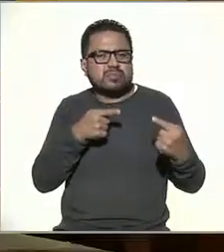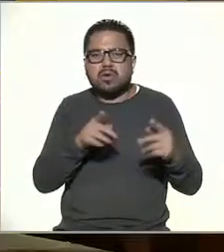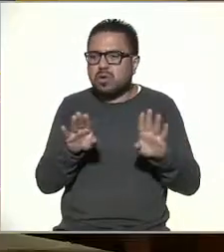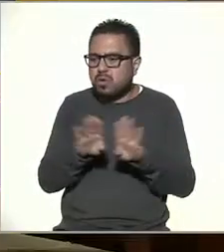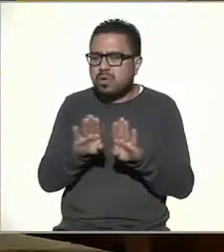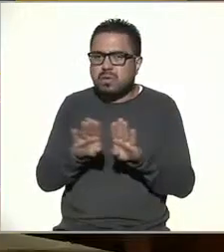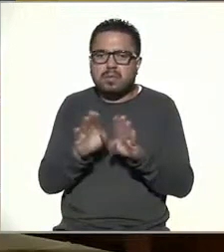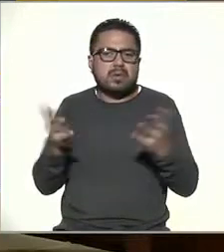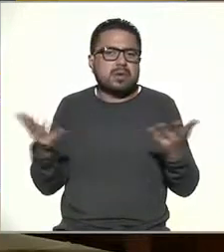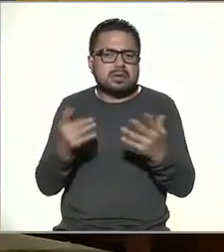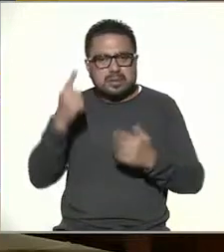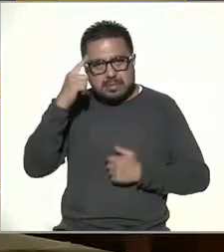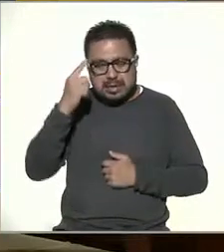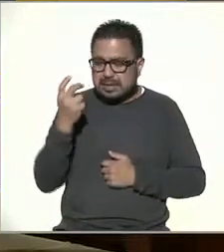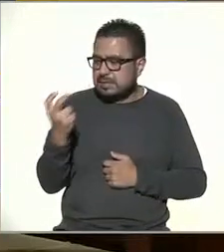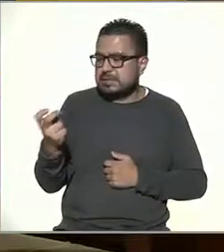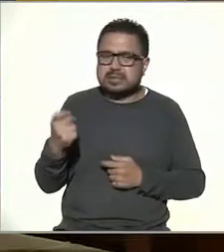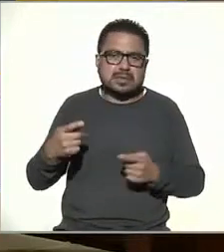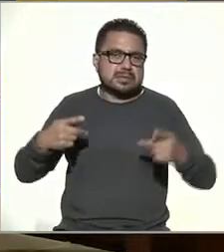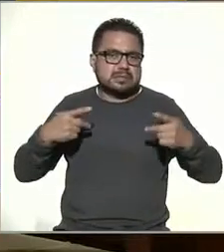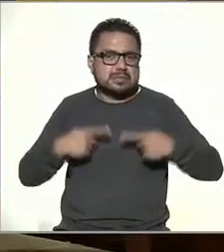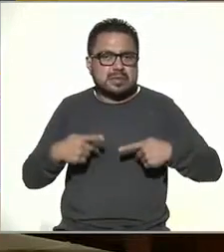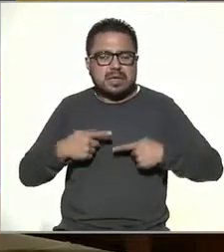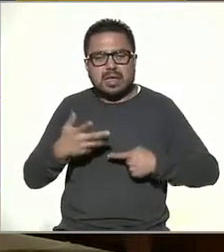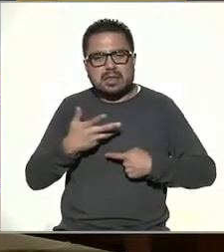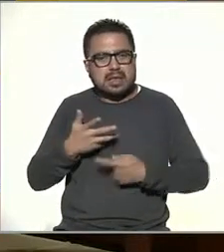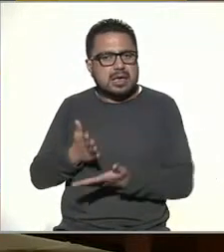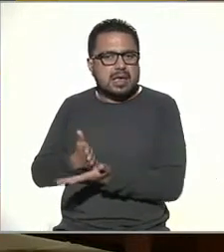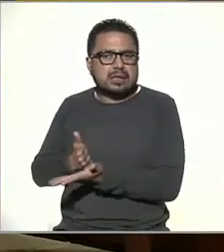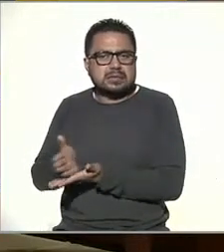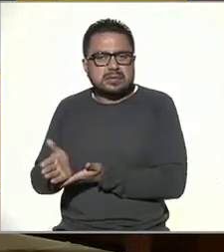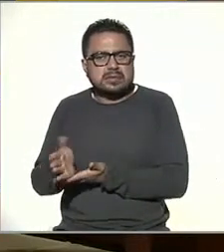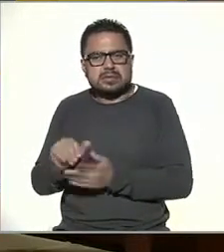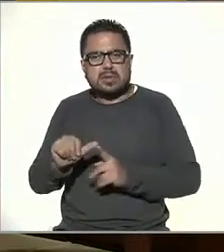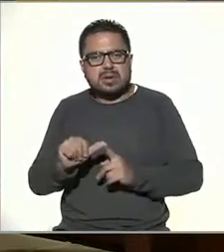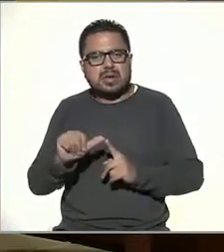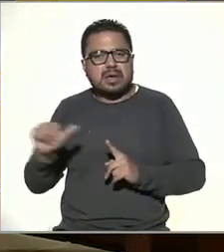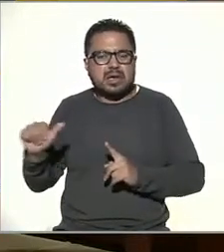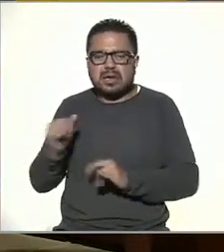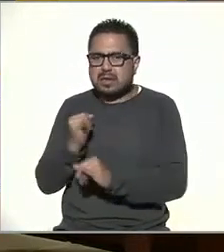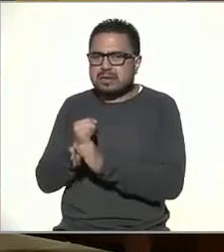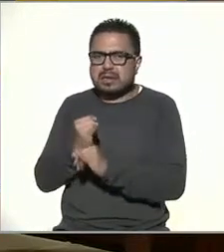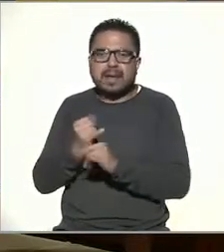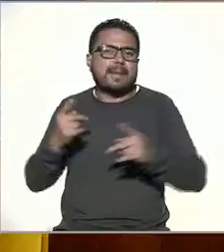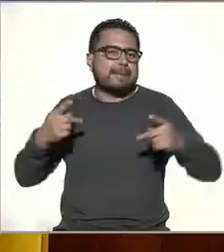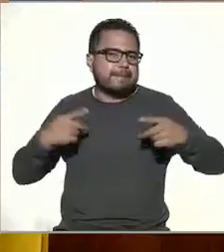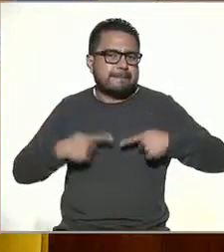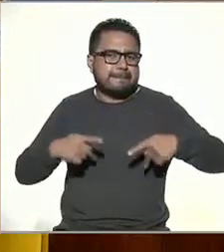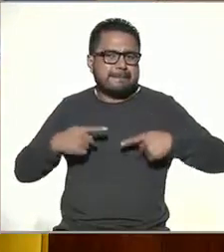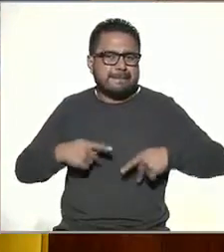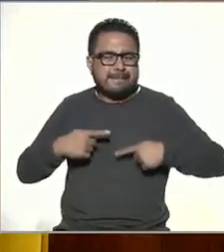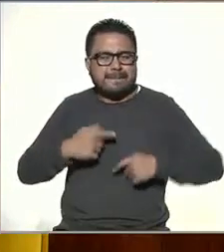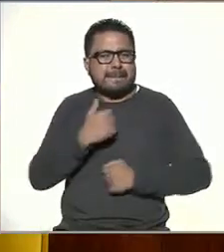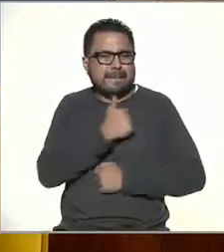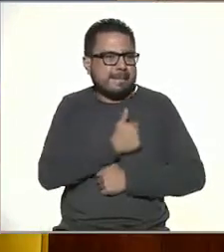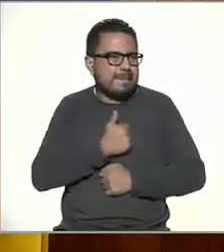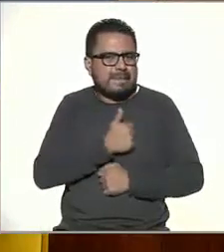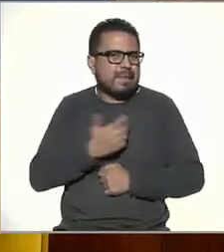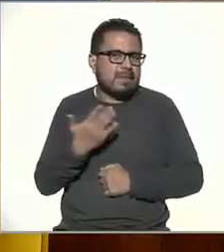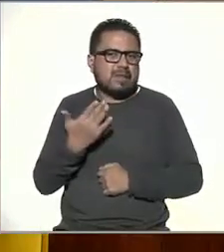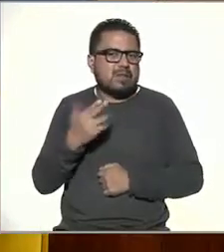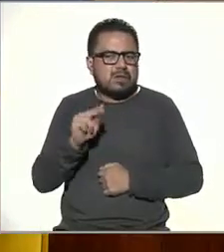cómo hacer para que esas personas tengan acceso a... Obviamente, las personas que desgraciadamente no